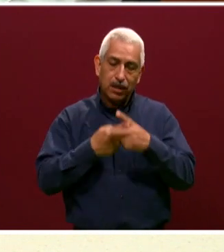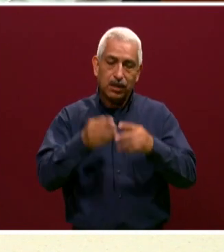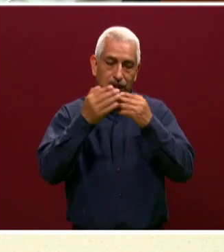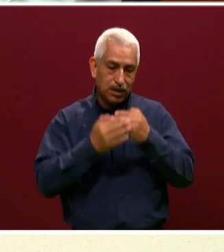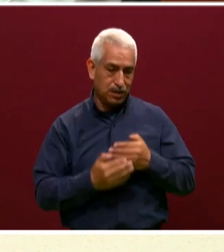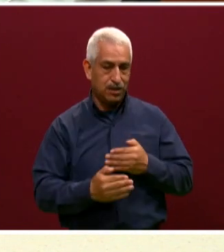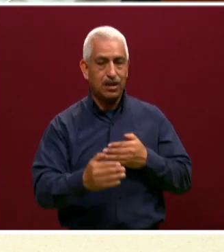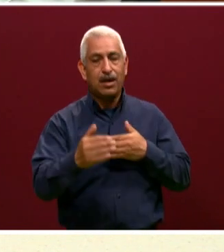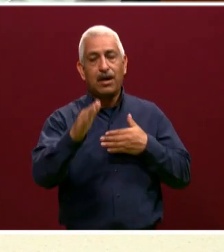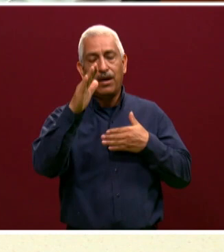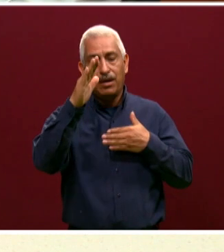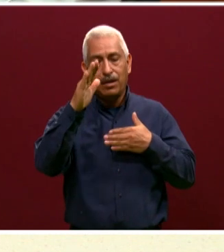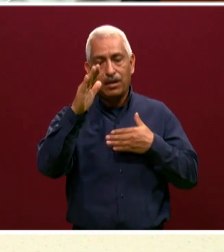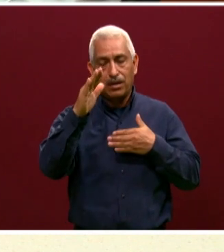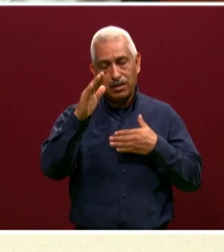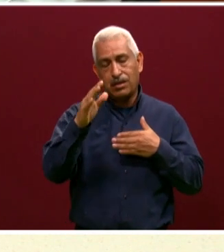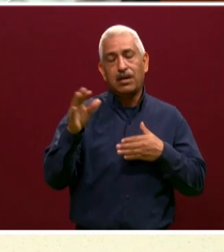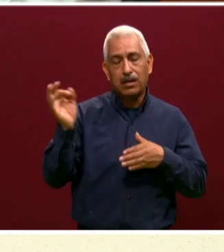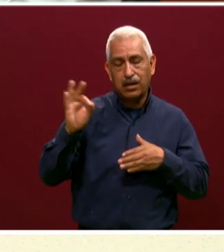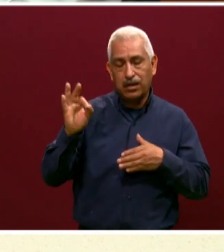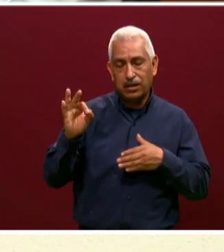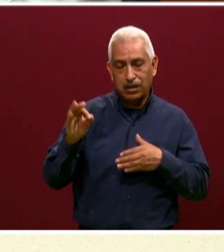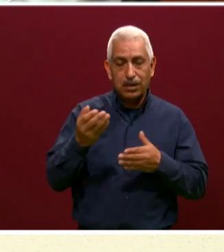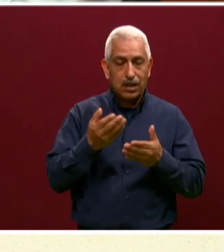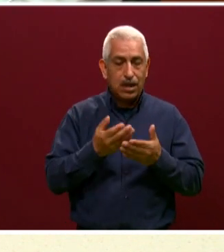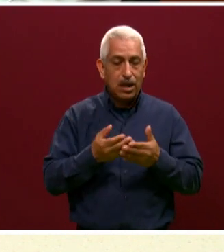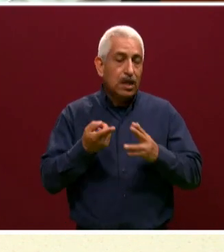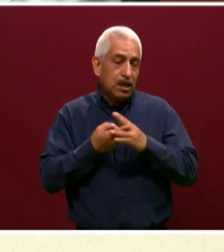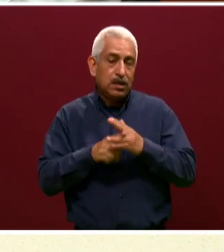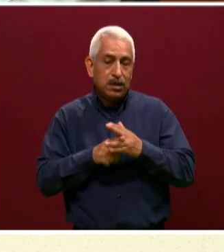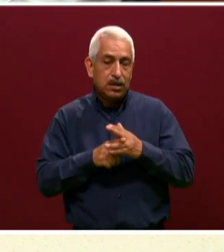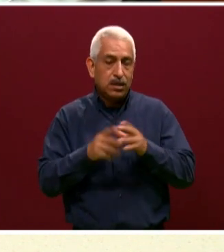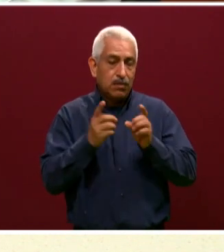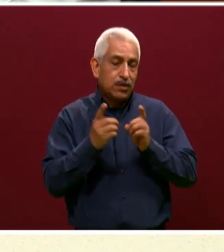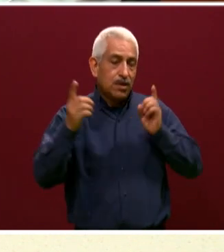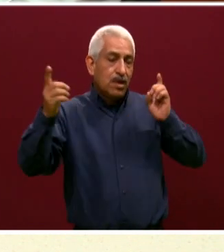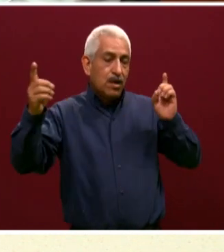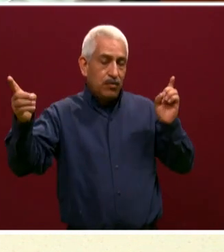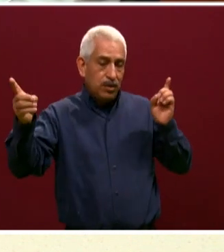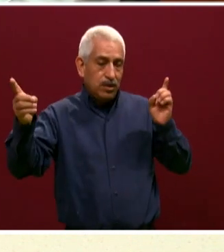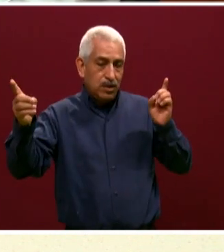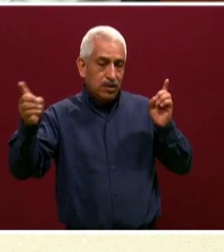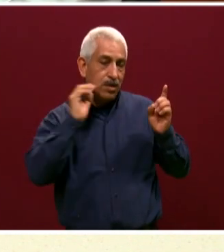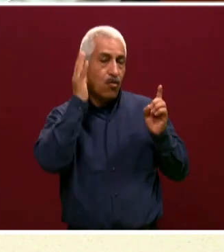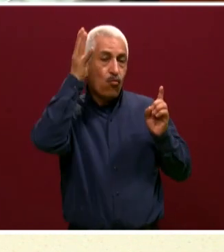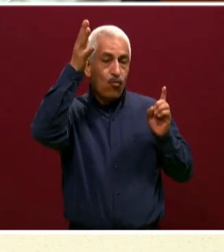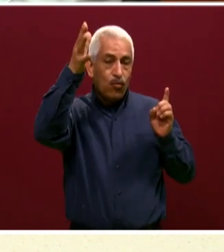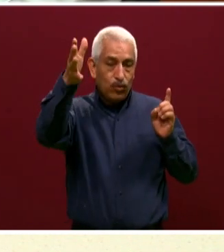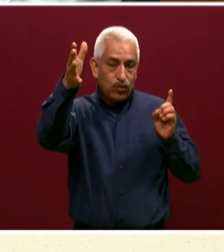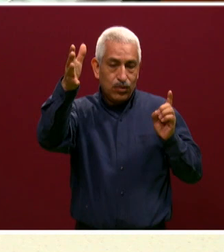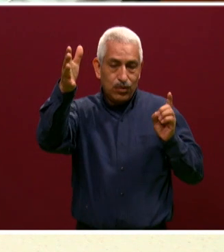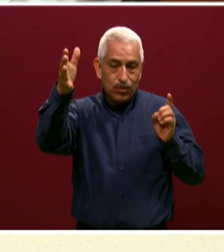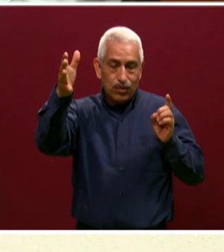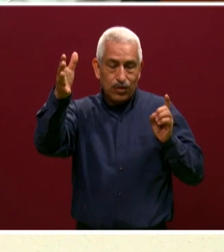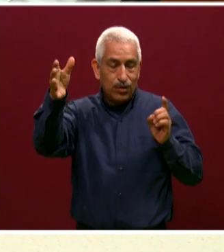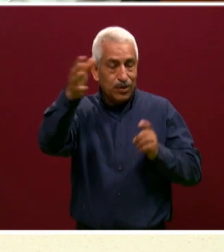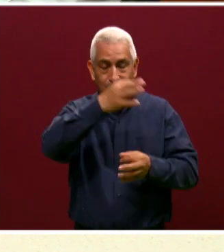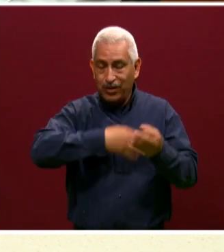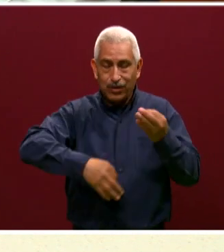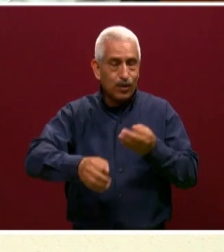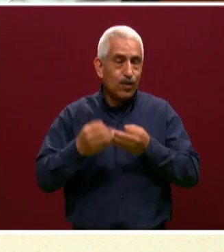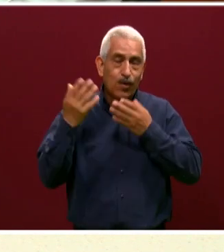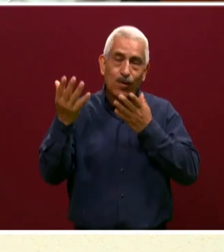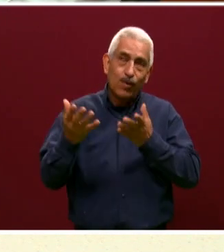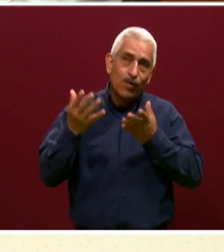seguramente no presencial, pero la idea es que en un tiempo, ojalá todos lo estamos deseando así, ya podamos